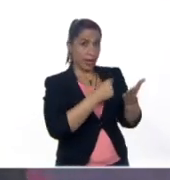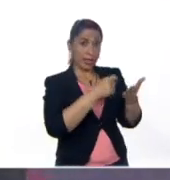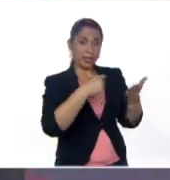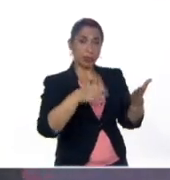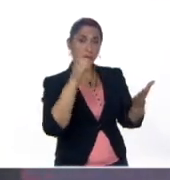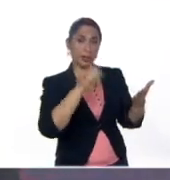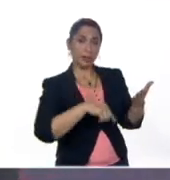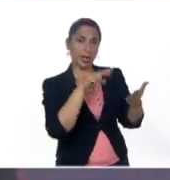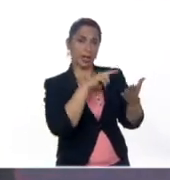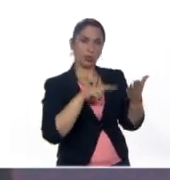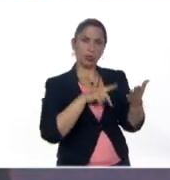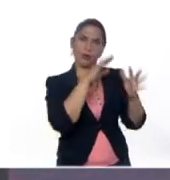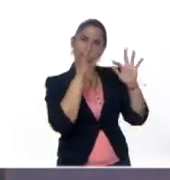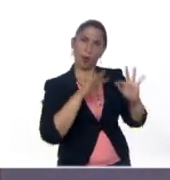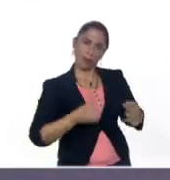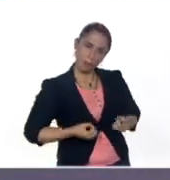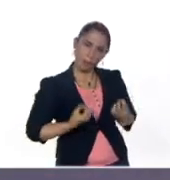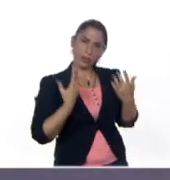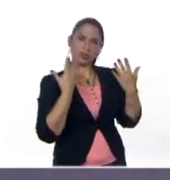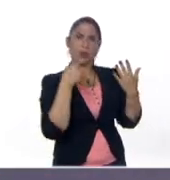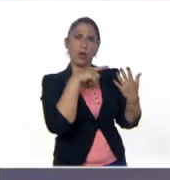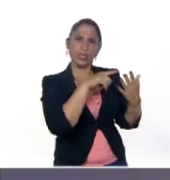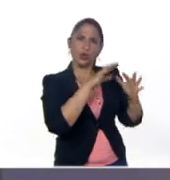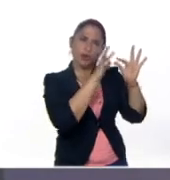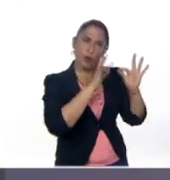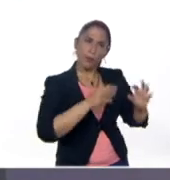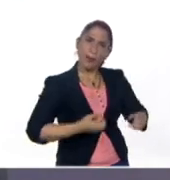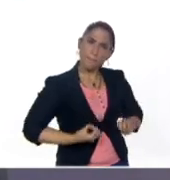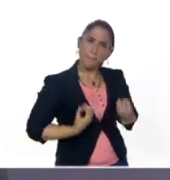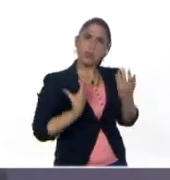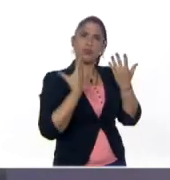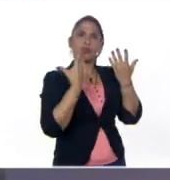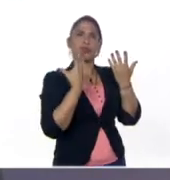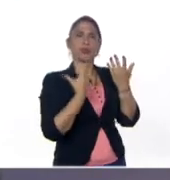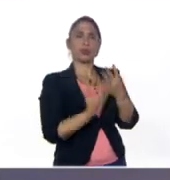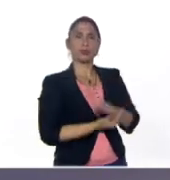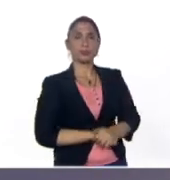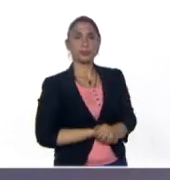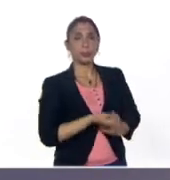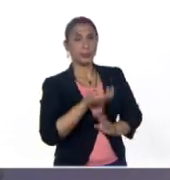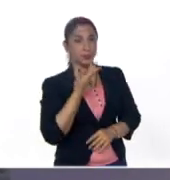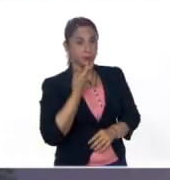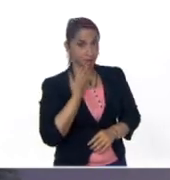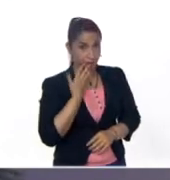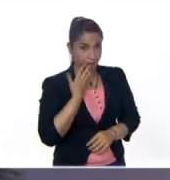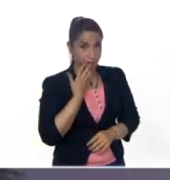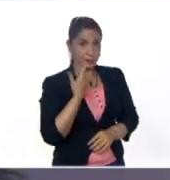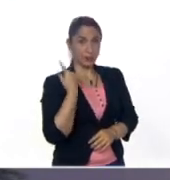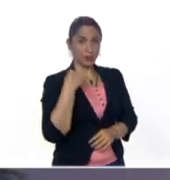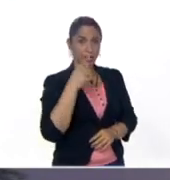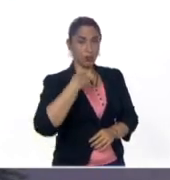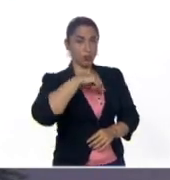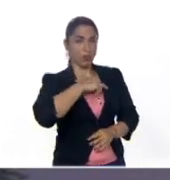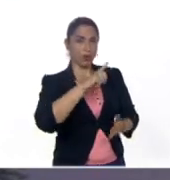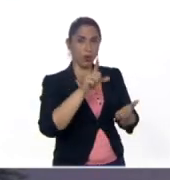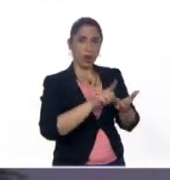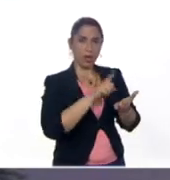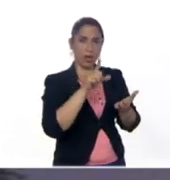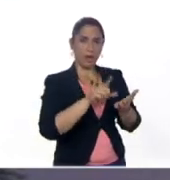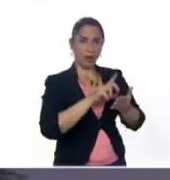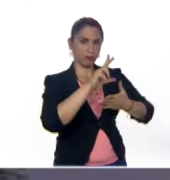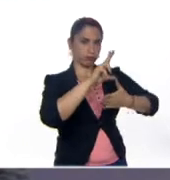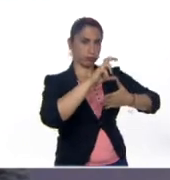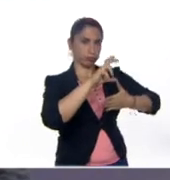la lectura es una manera de expresión, es una forma de expresarnos. Por ejemplo, acá tenemos en nuestro libro de la colección